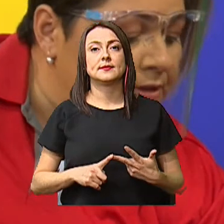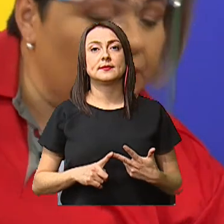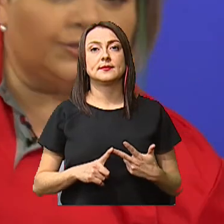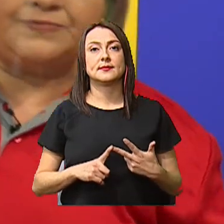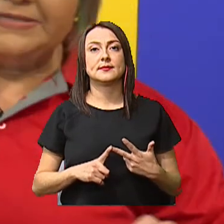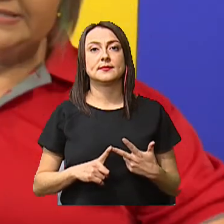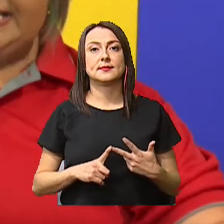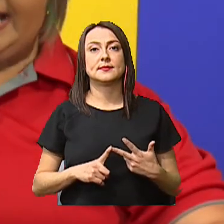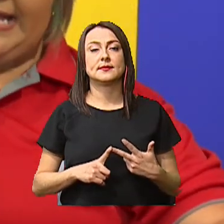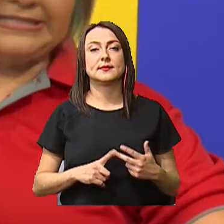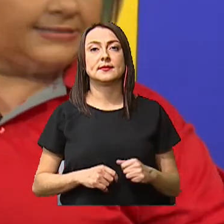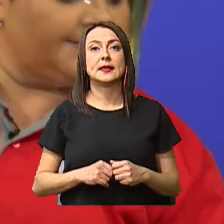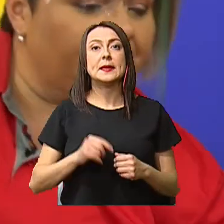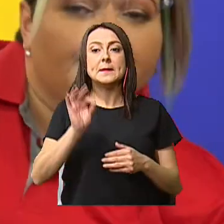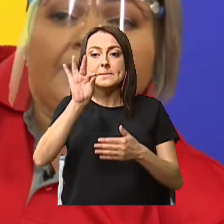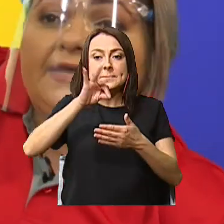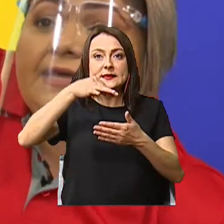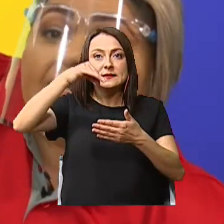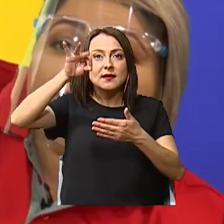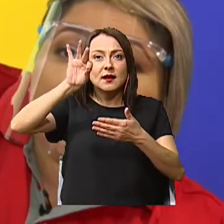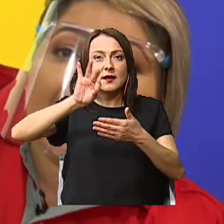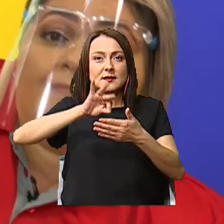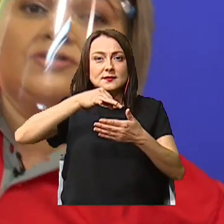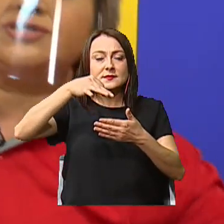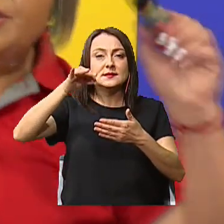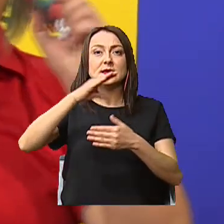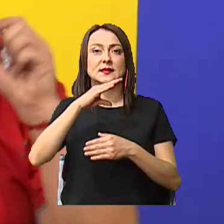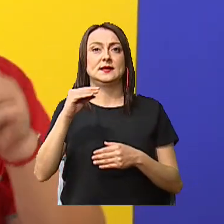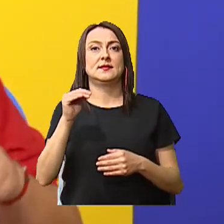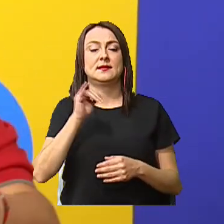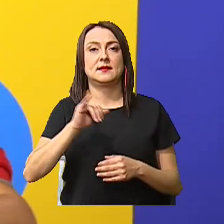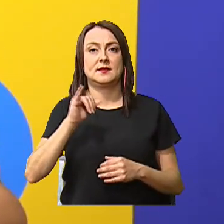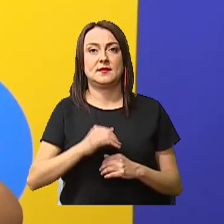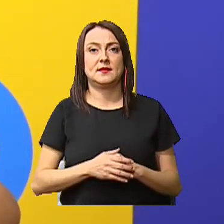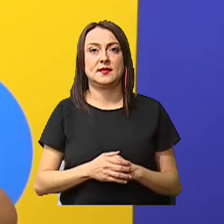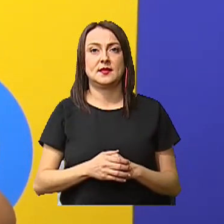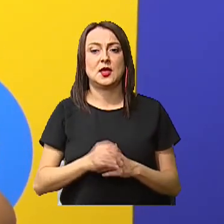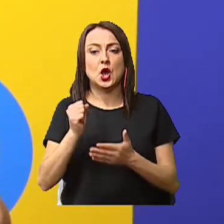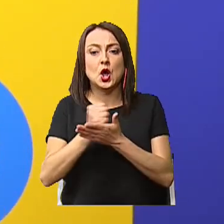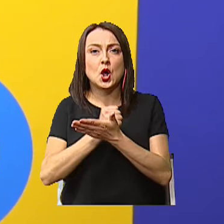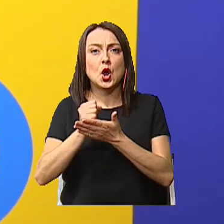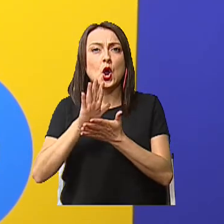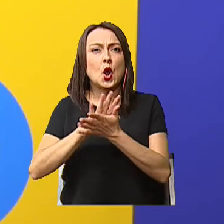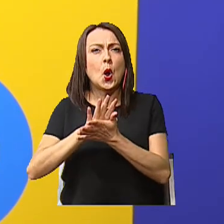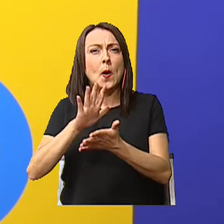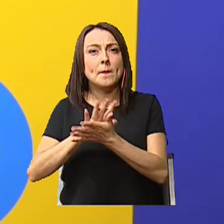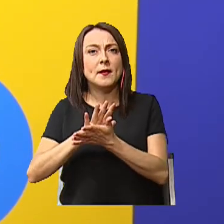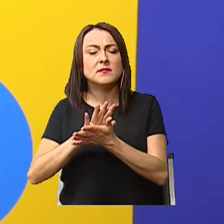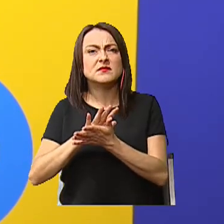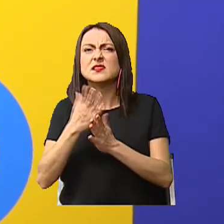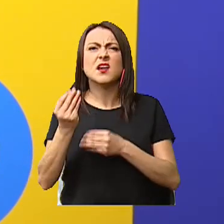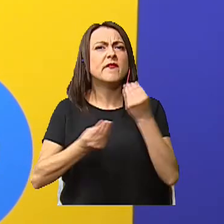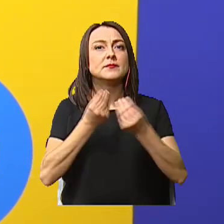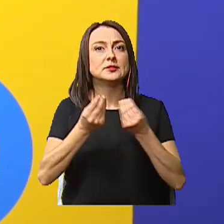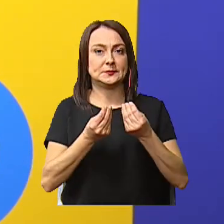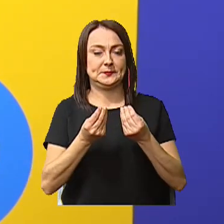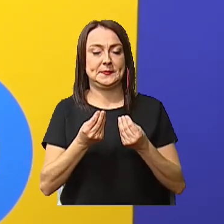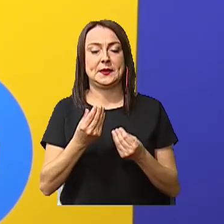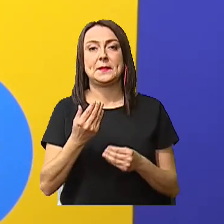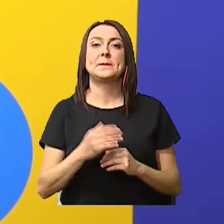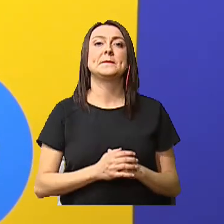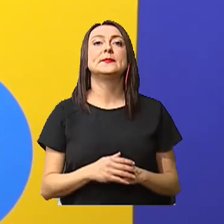Los pinceles Y tenemos goma ¿Qué vamos a hacer? Bueno